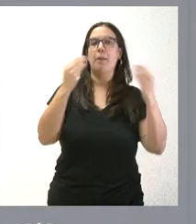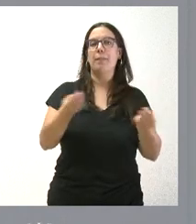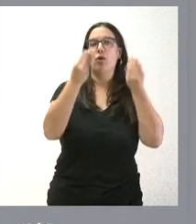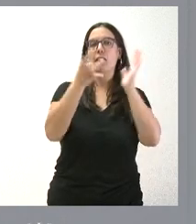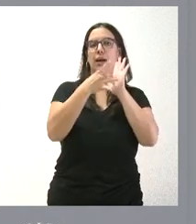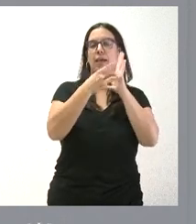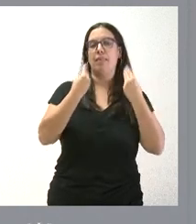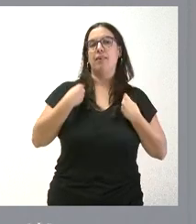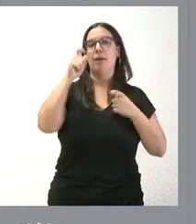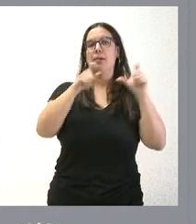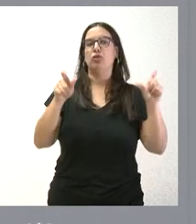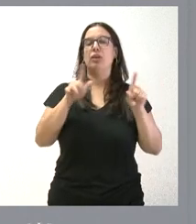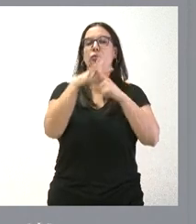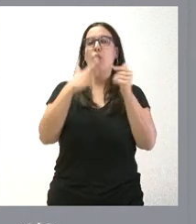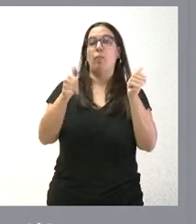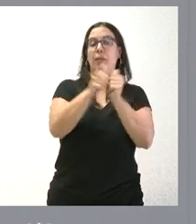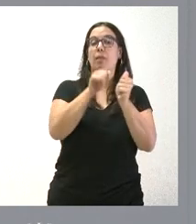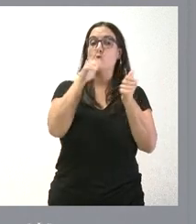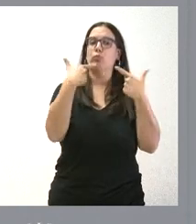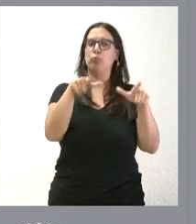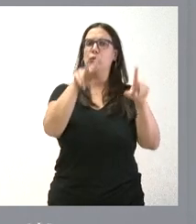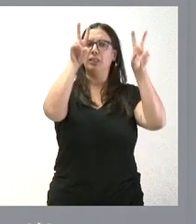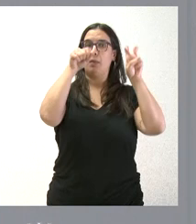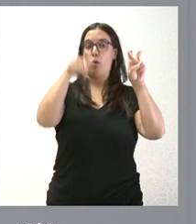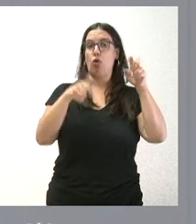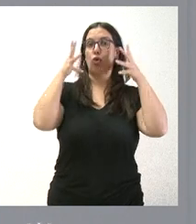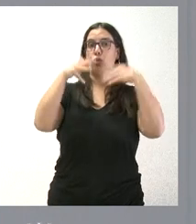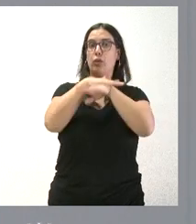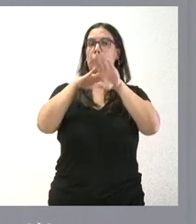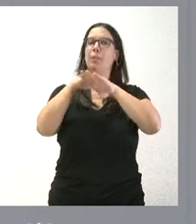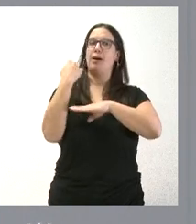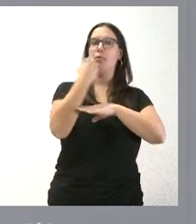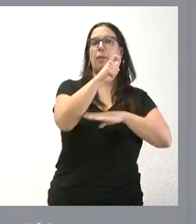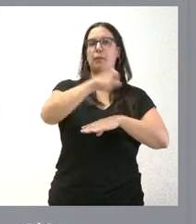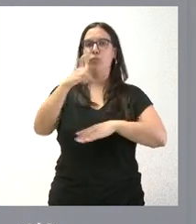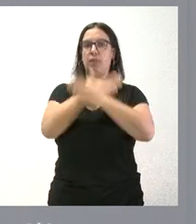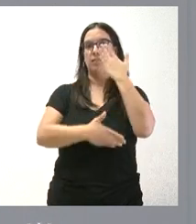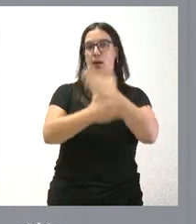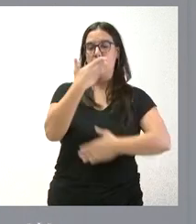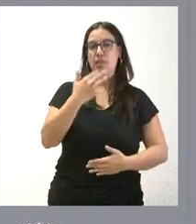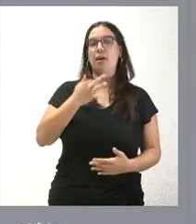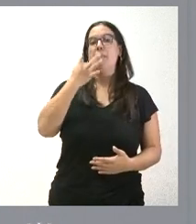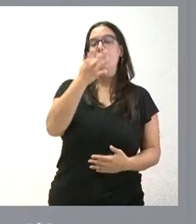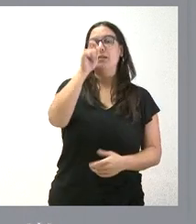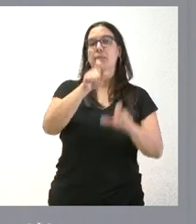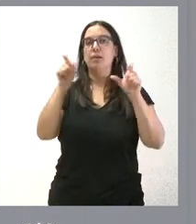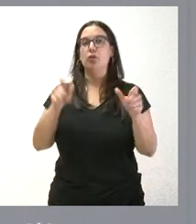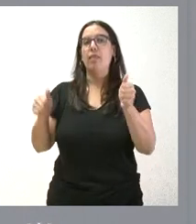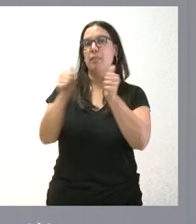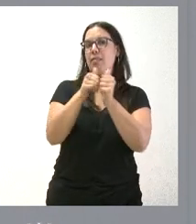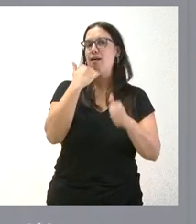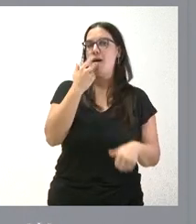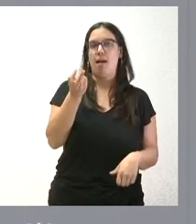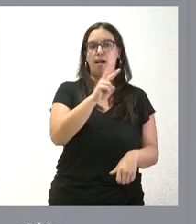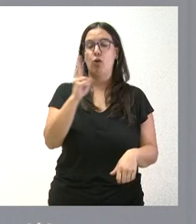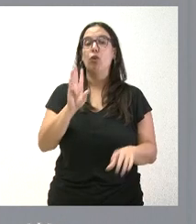personas dependientes. Por tanto, un bloque muy claro en este Consejo de Gobierno de apoyo a las personas con discapacidad y a las personas que tienen algún tipo de dependencia,